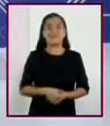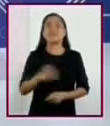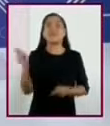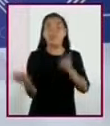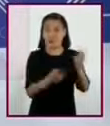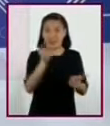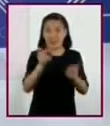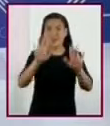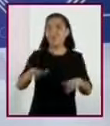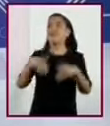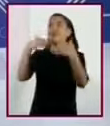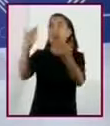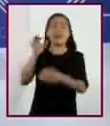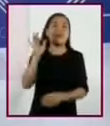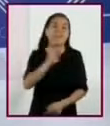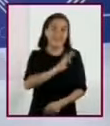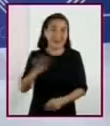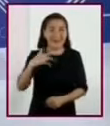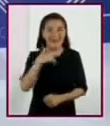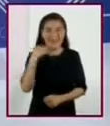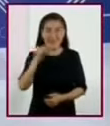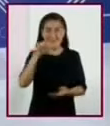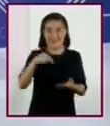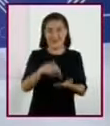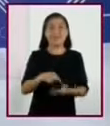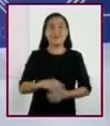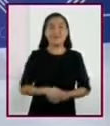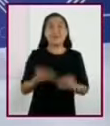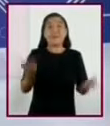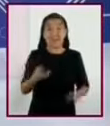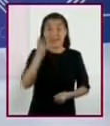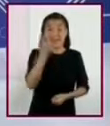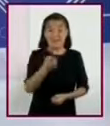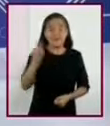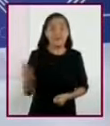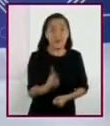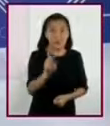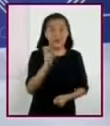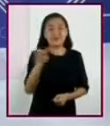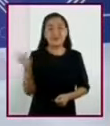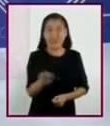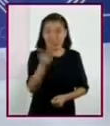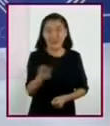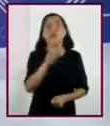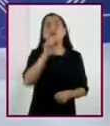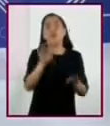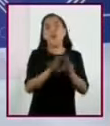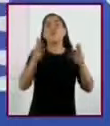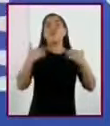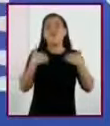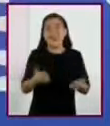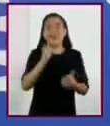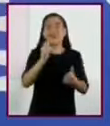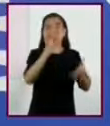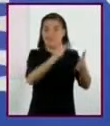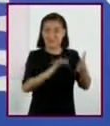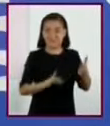Preguntando se llega a Roma. Y así preguntando es como llegaremos a una mejor comprensión de los textos.